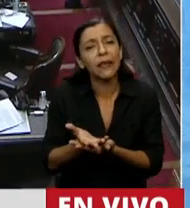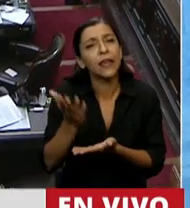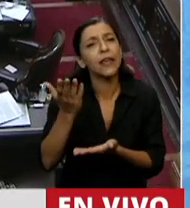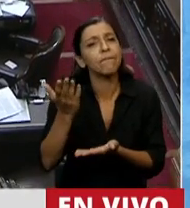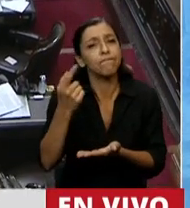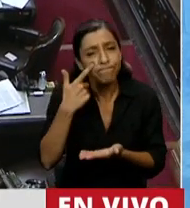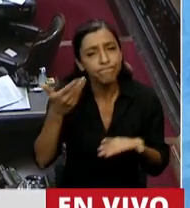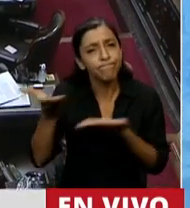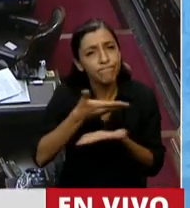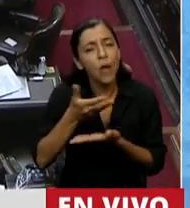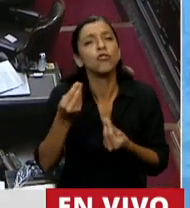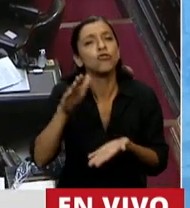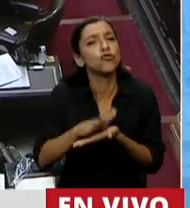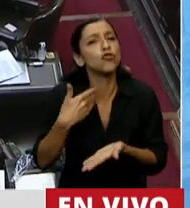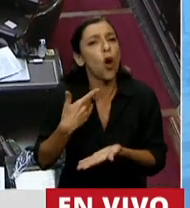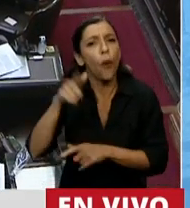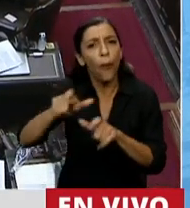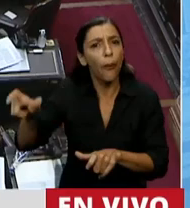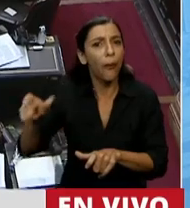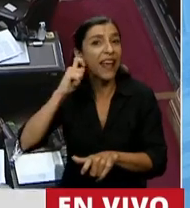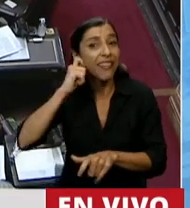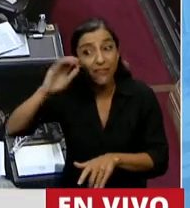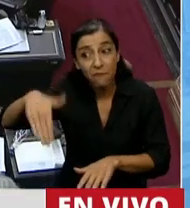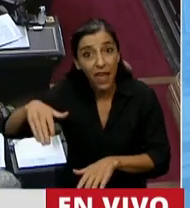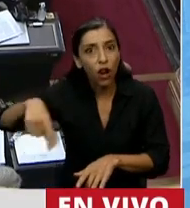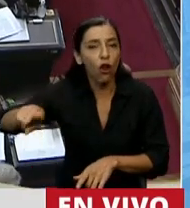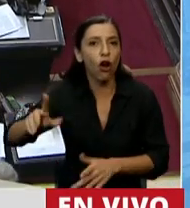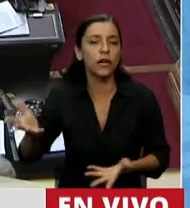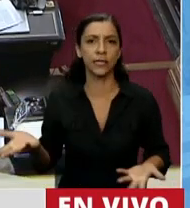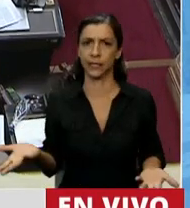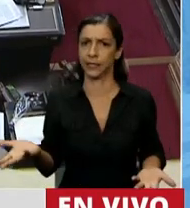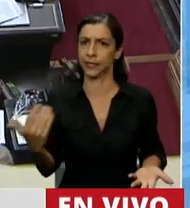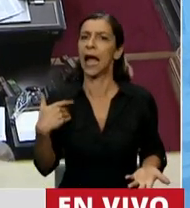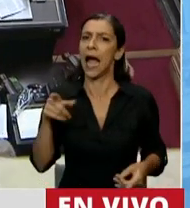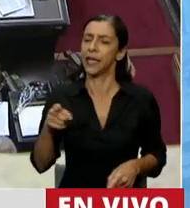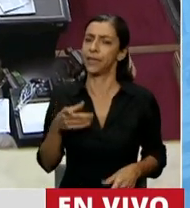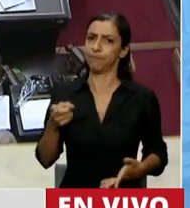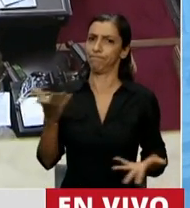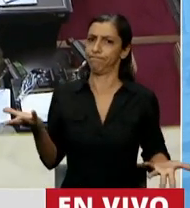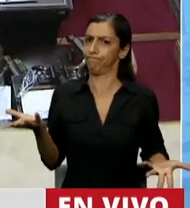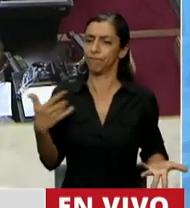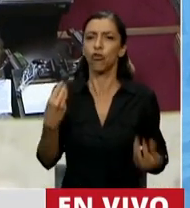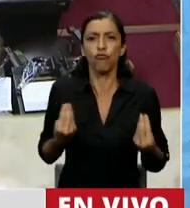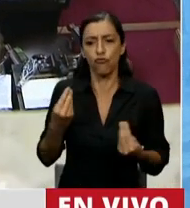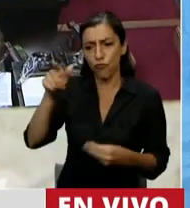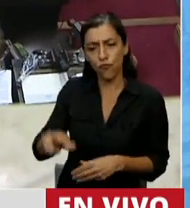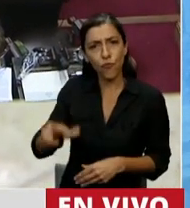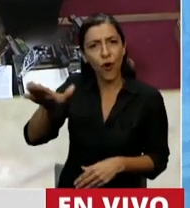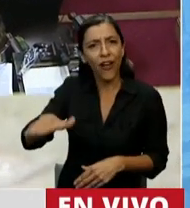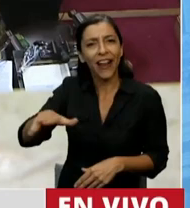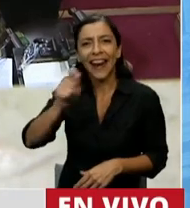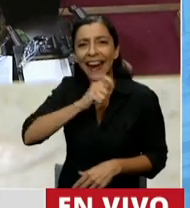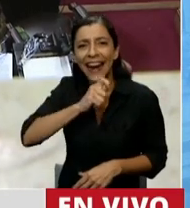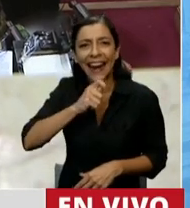las menores de edad. Objeté y objeto que una nena de 13 o 14 años pueda